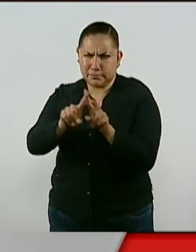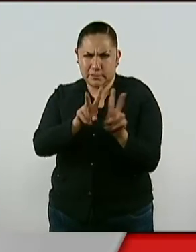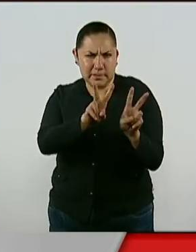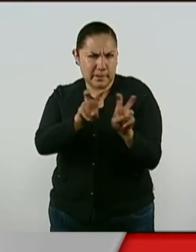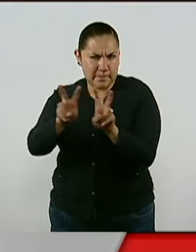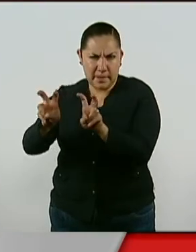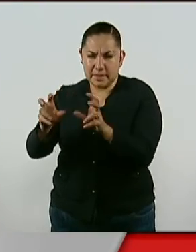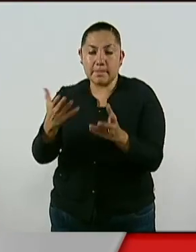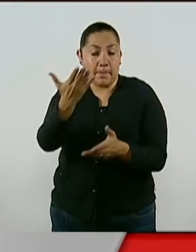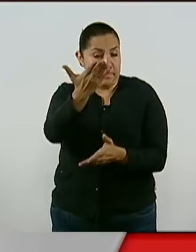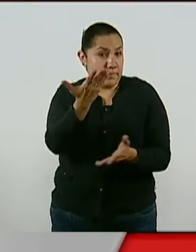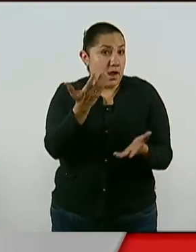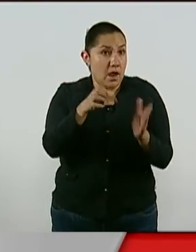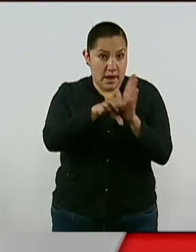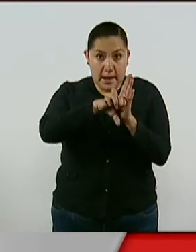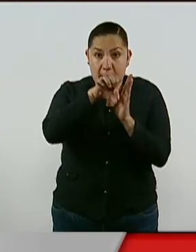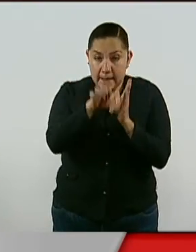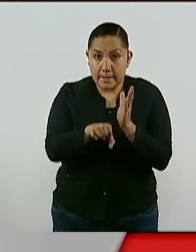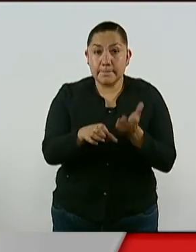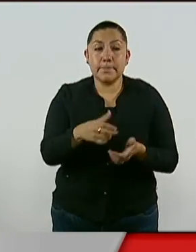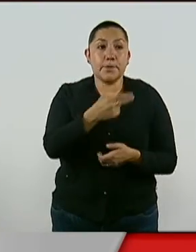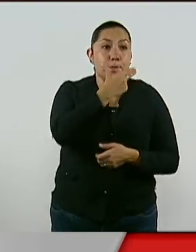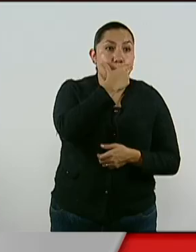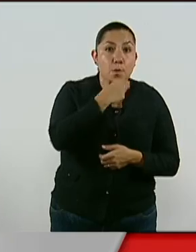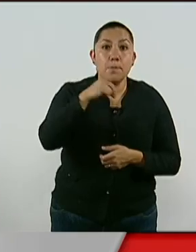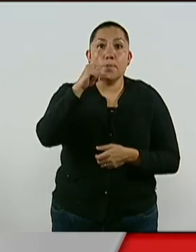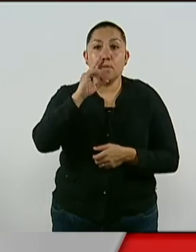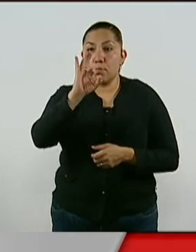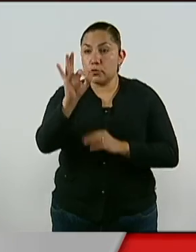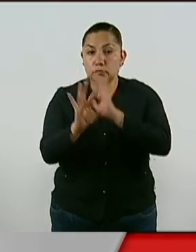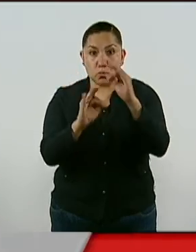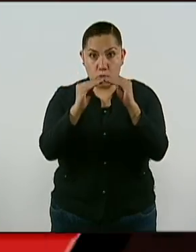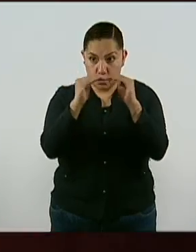que no hemos alcanzado la paridad en los ayuntamientos. Gracias. Gracias. Gracias.